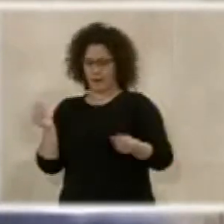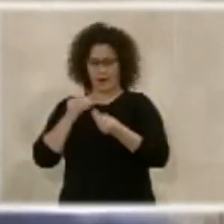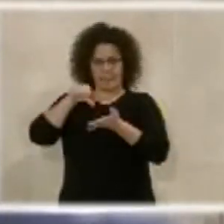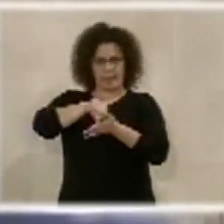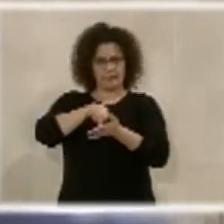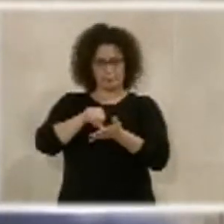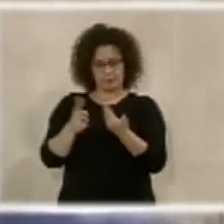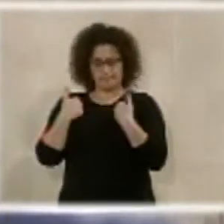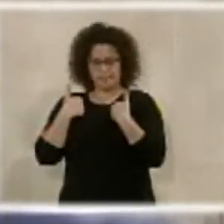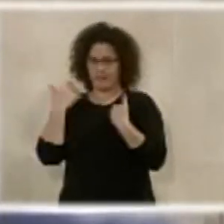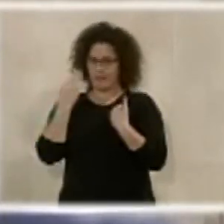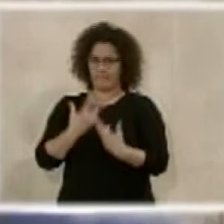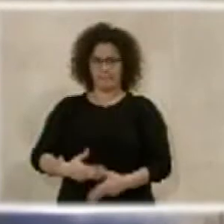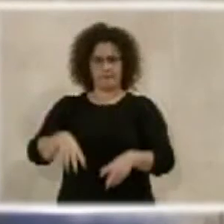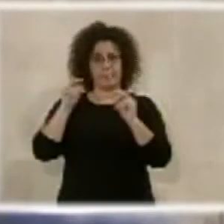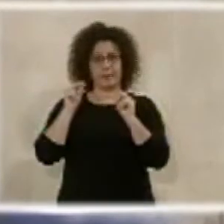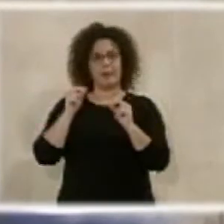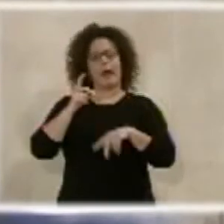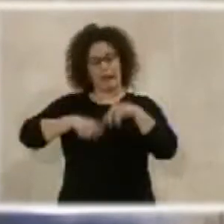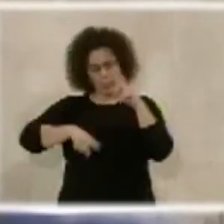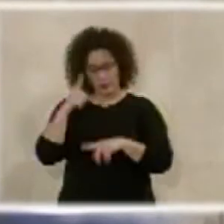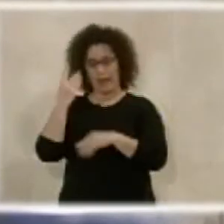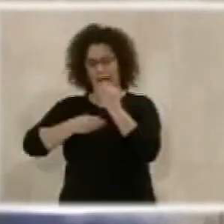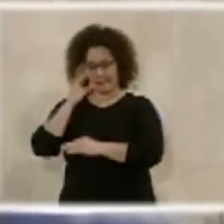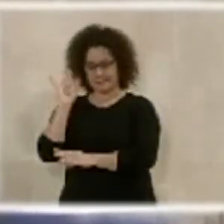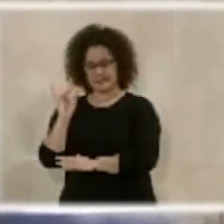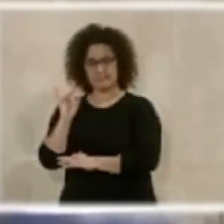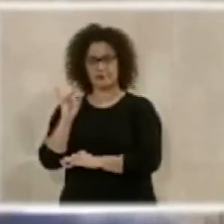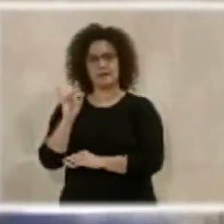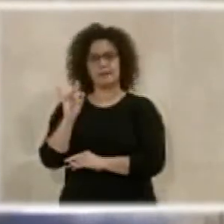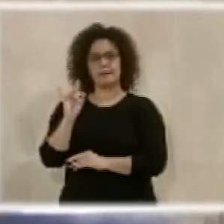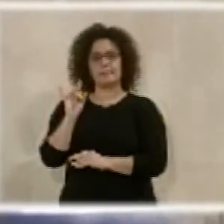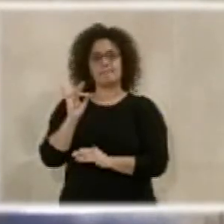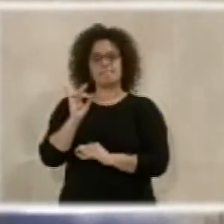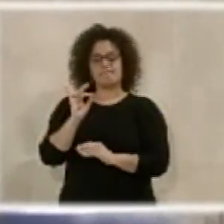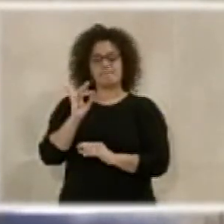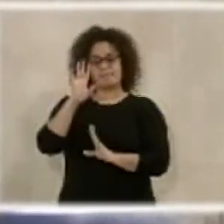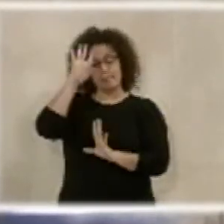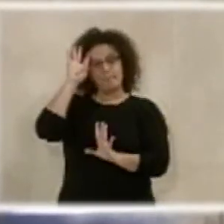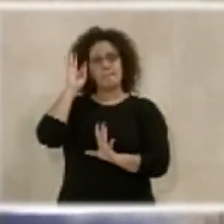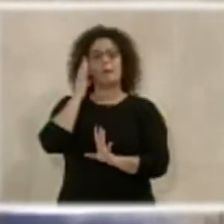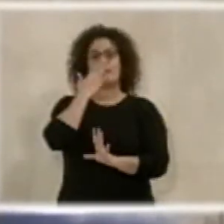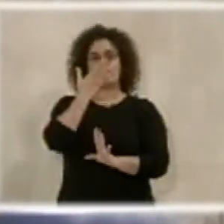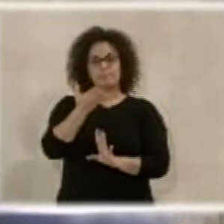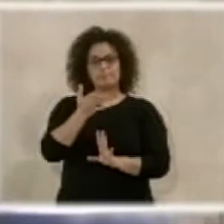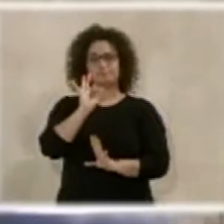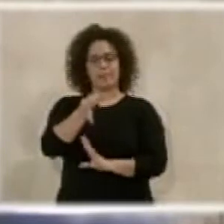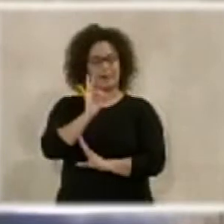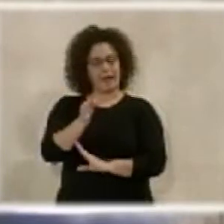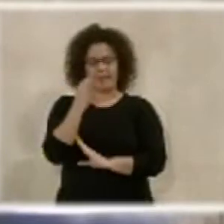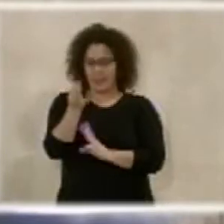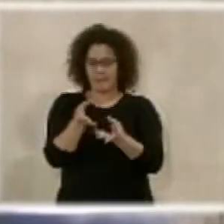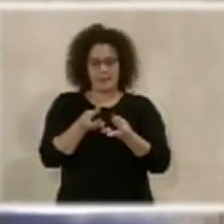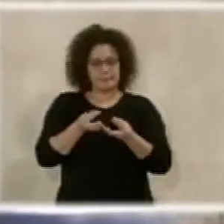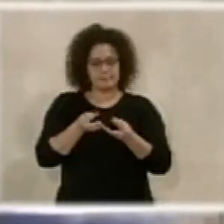bien es cierto que se hacen algunas de ellas, pero es verdad que hay que hacerlo ya mediante la